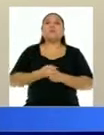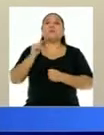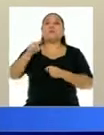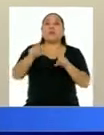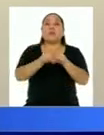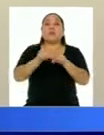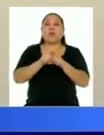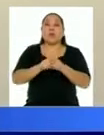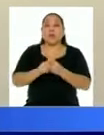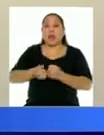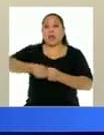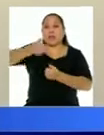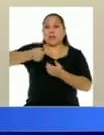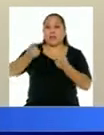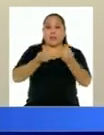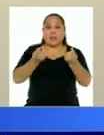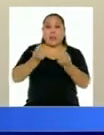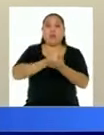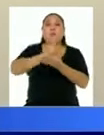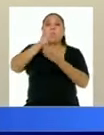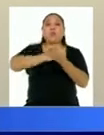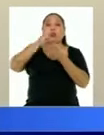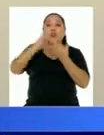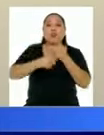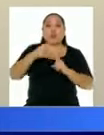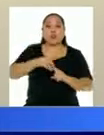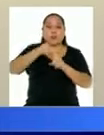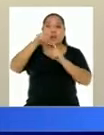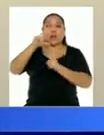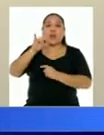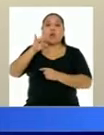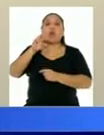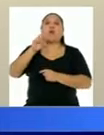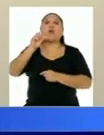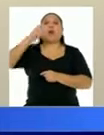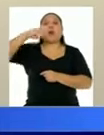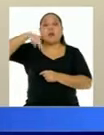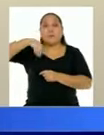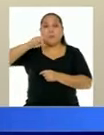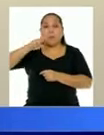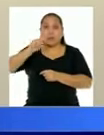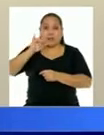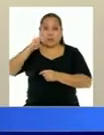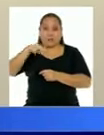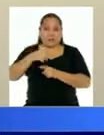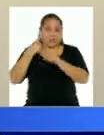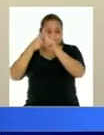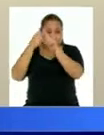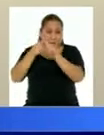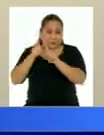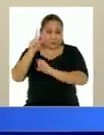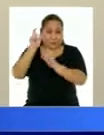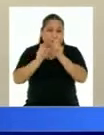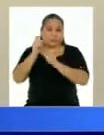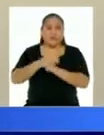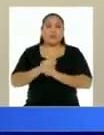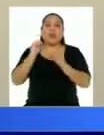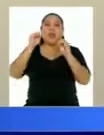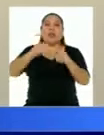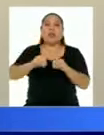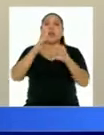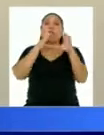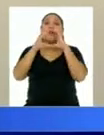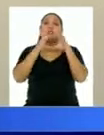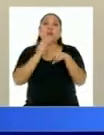Proyecto Especial Bicentenario, Laura Martínez, entre otras personas. La transmisión de diálogos por el Bicentenario Pongo el Hombro se